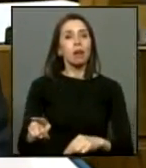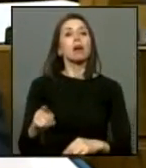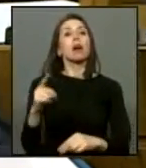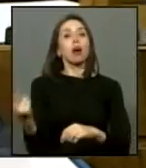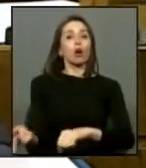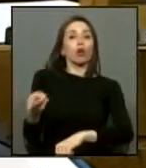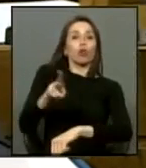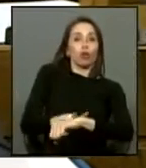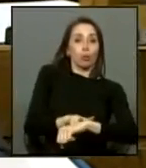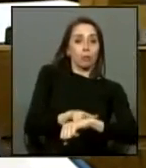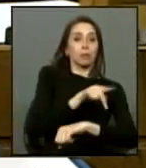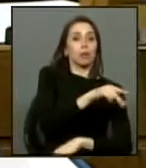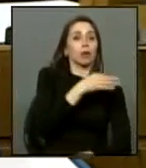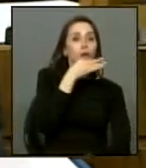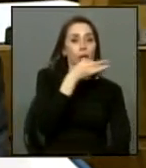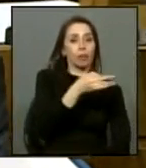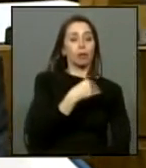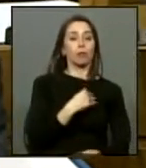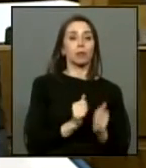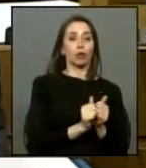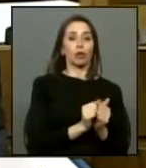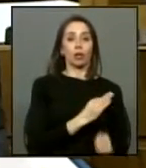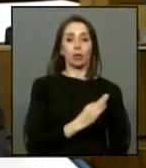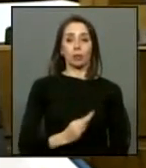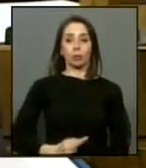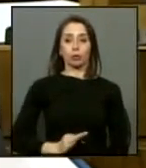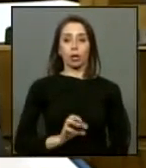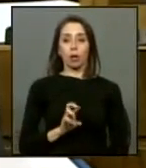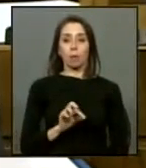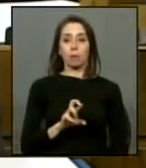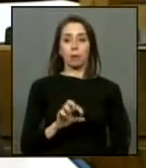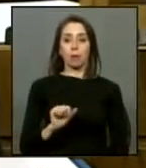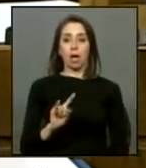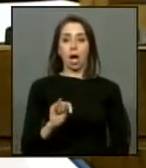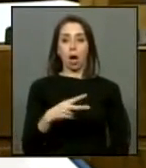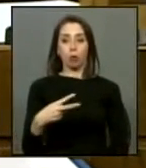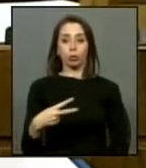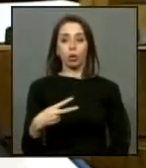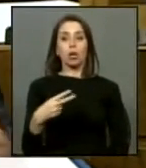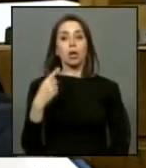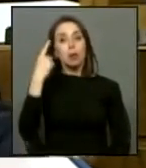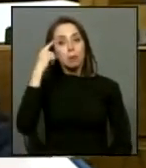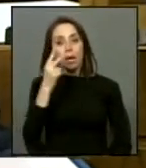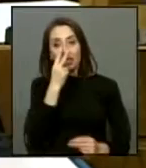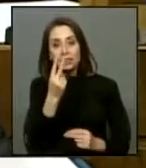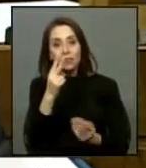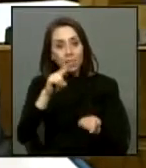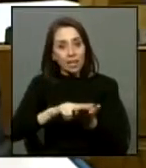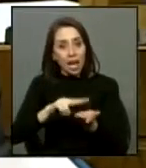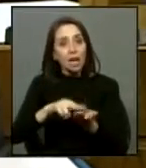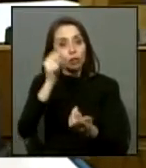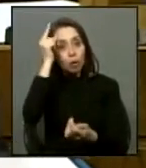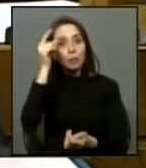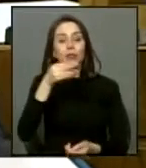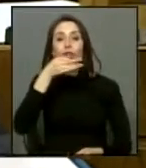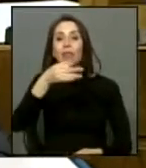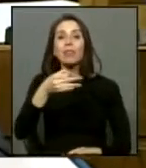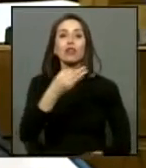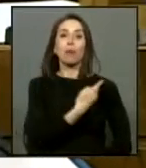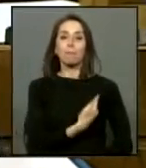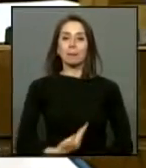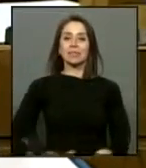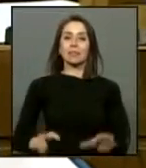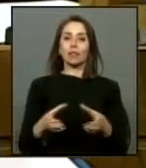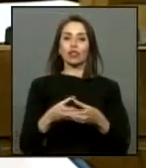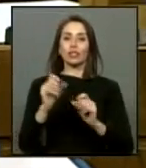complementando también lo que dijo mi colega diputado el PP Aut para que se vea el real entendimiento de lo que quiso decir el presidente del